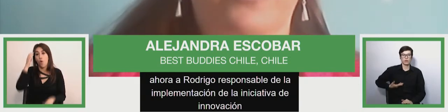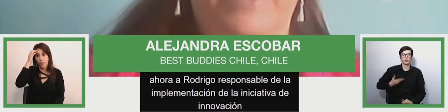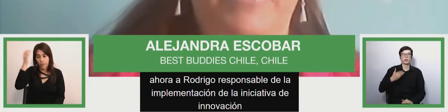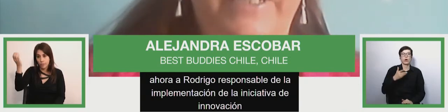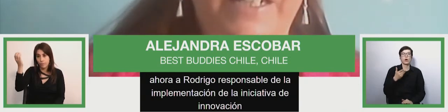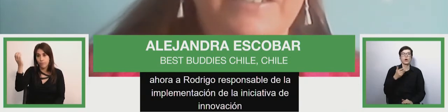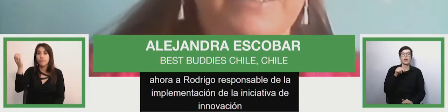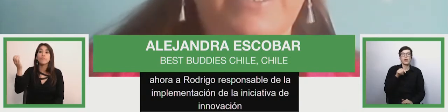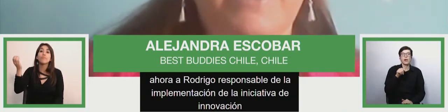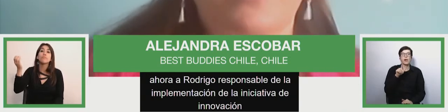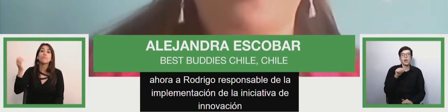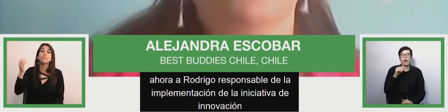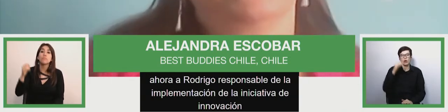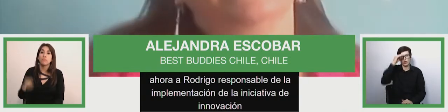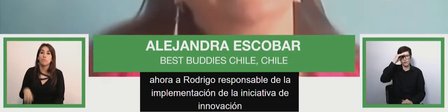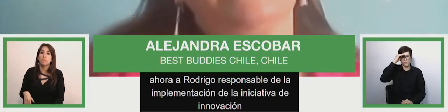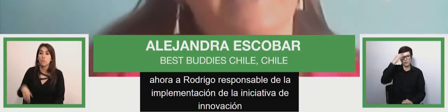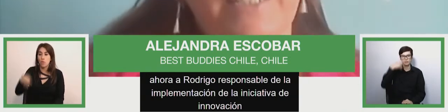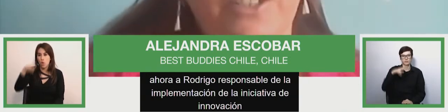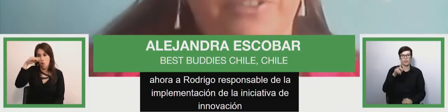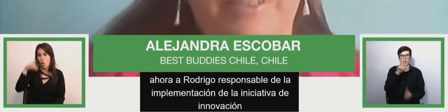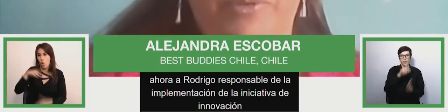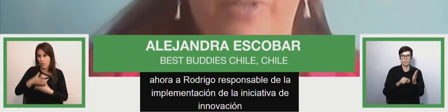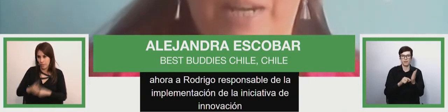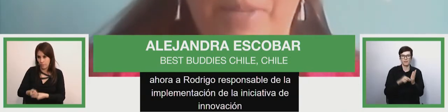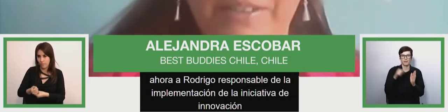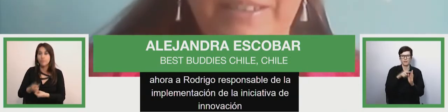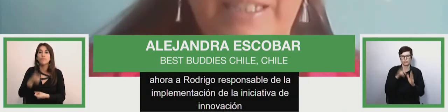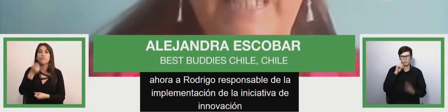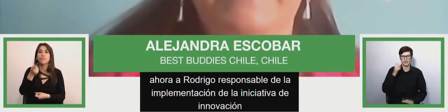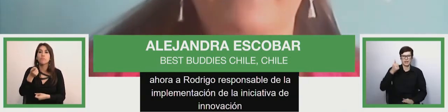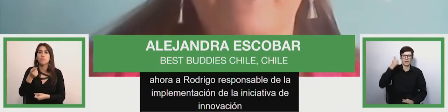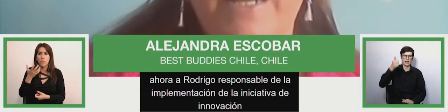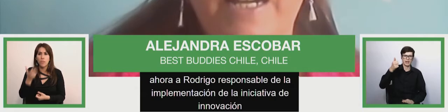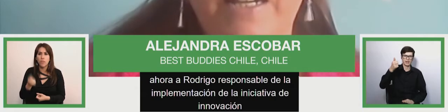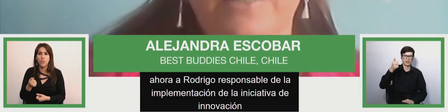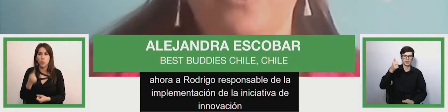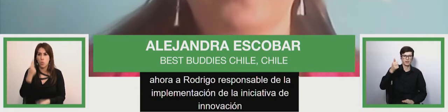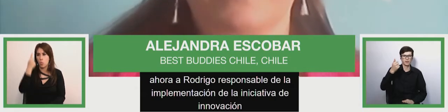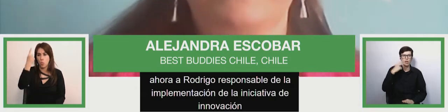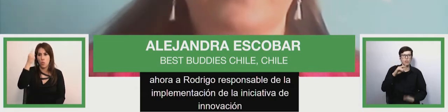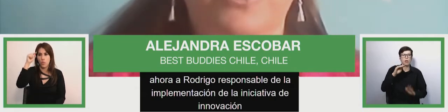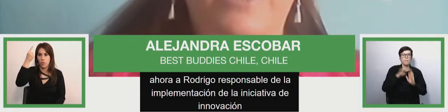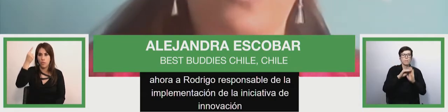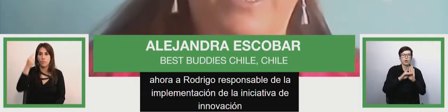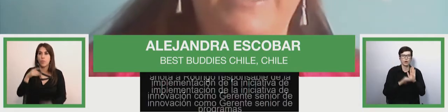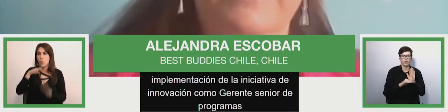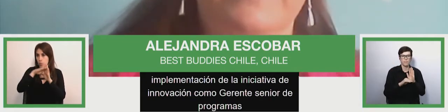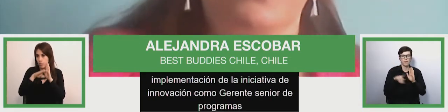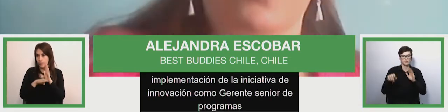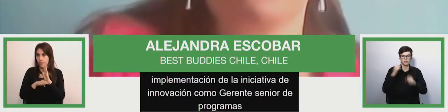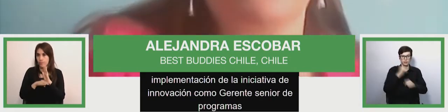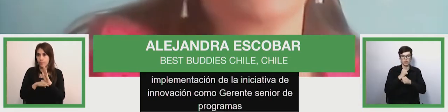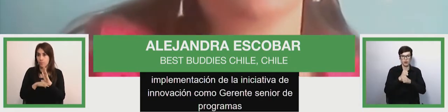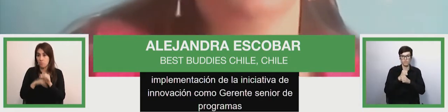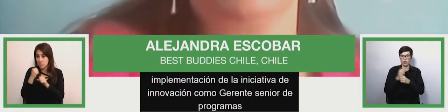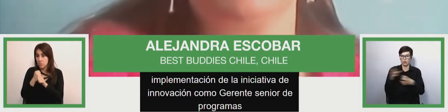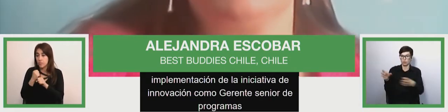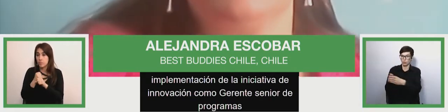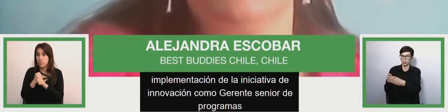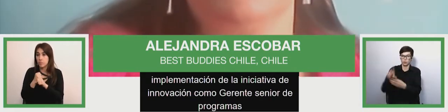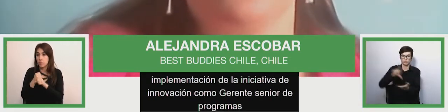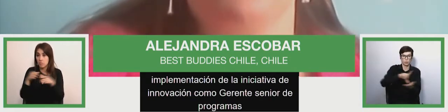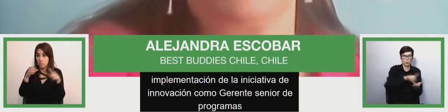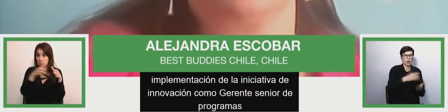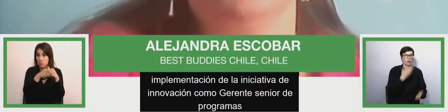for the Americas, como gerente senior de programas, trabaja con organizaciones locales, gobiernos y